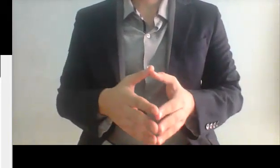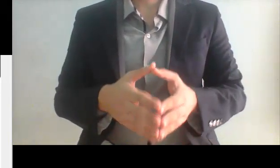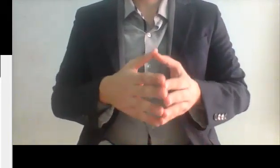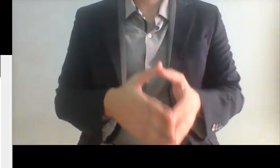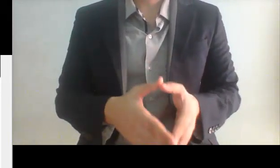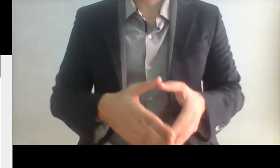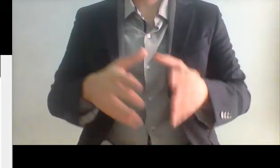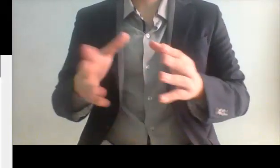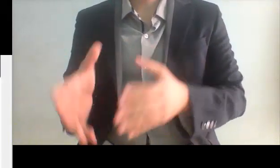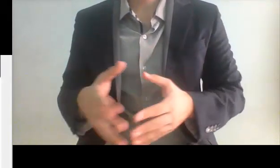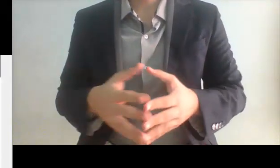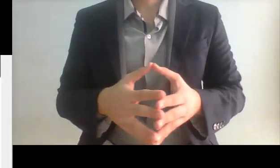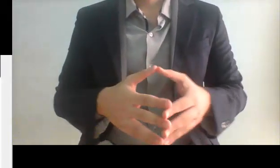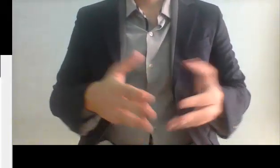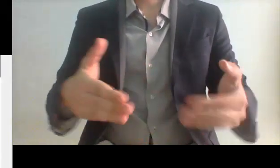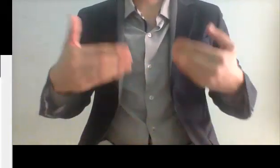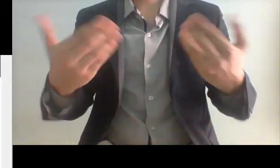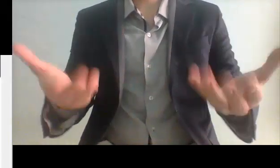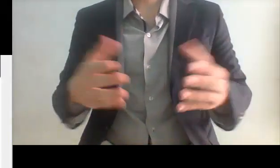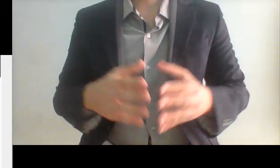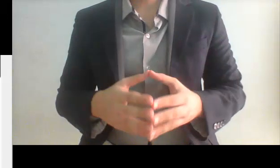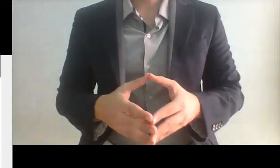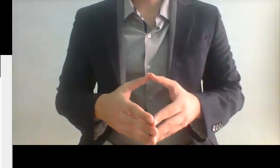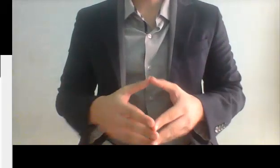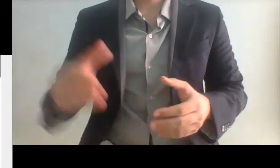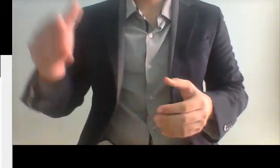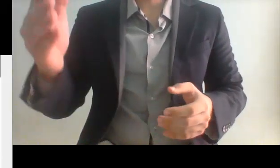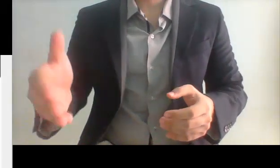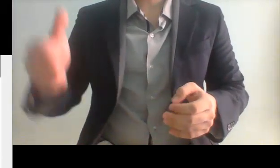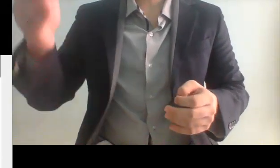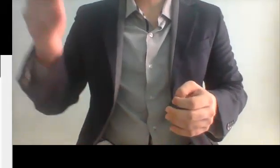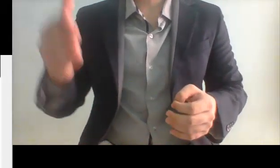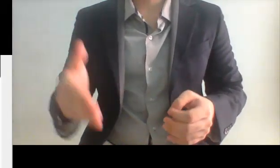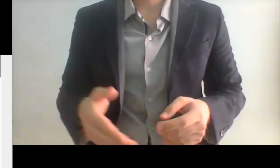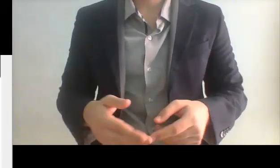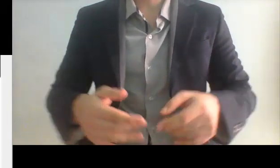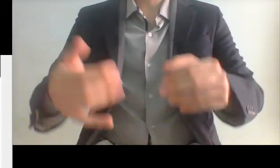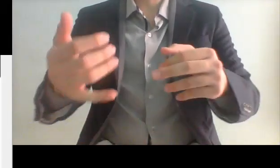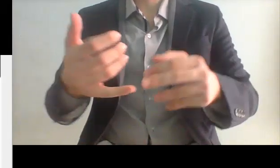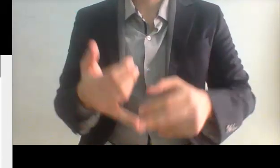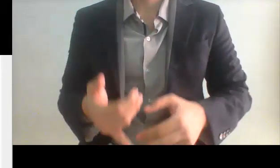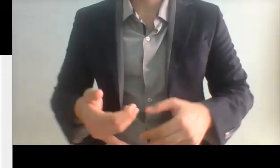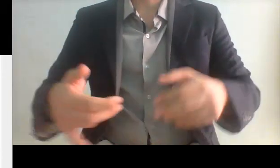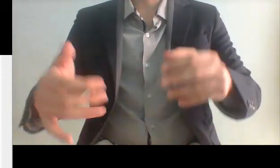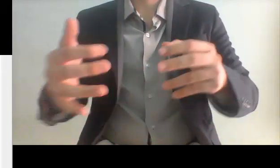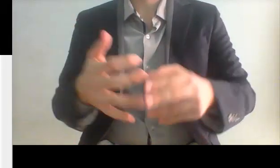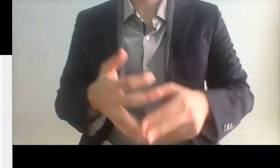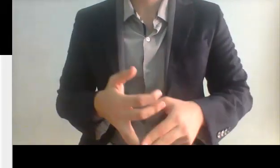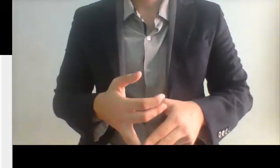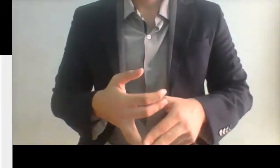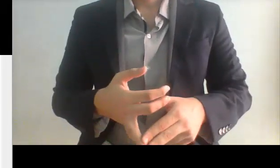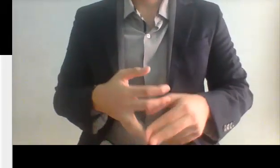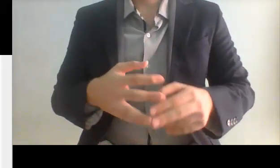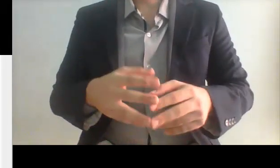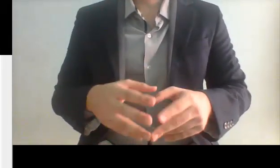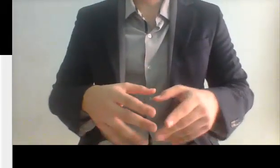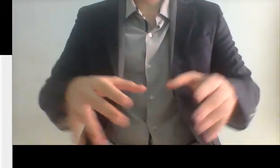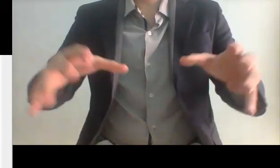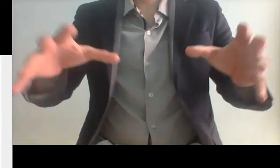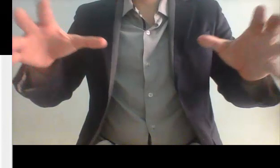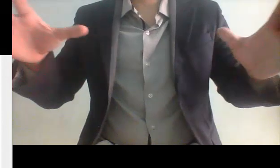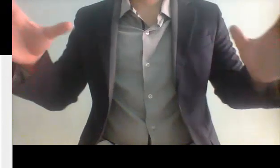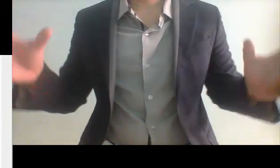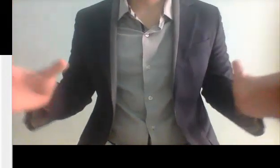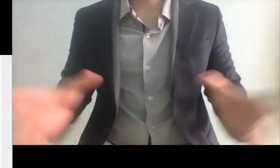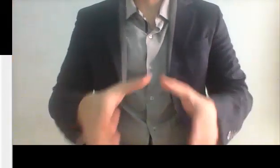hicieron ricos de la noche a la mañana y saben que es lo más preocupante que los medios de comunicación como es Loret como son esos personajes